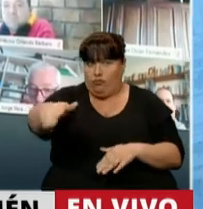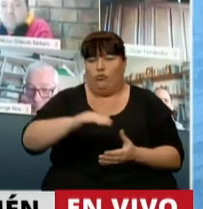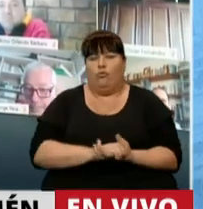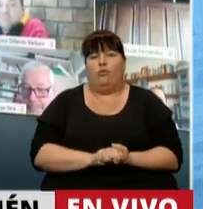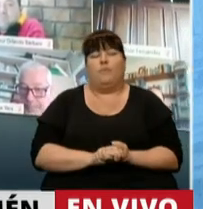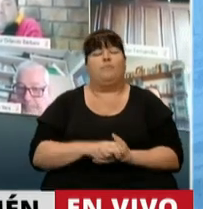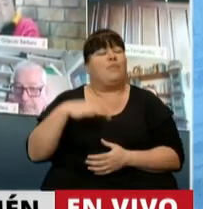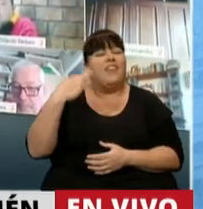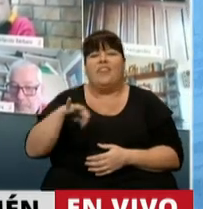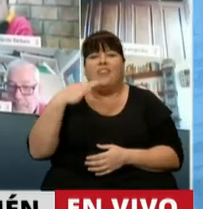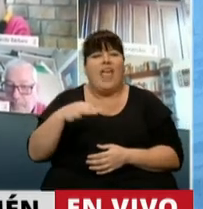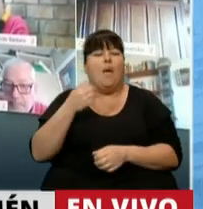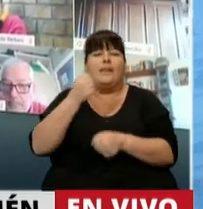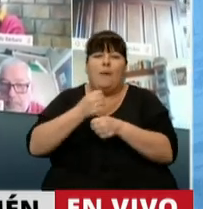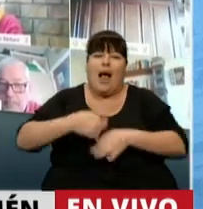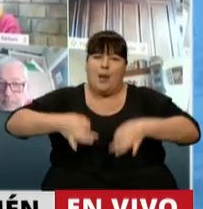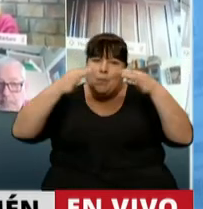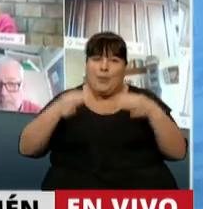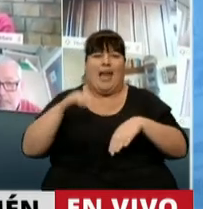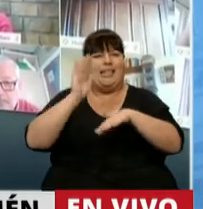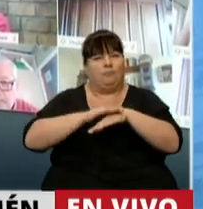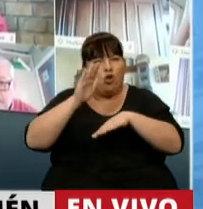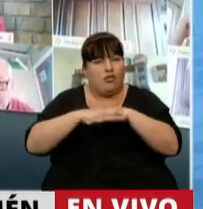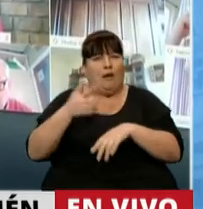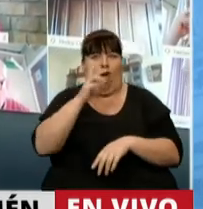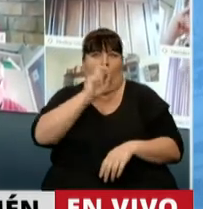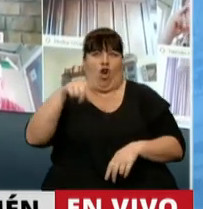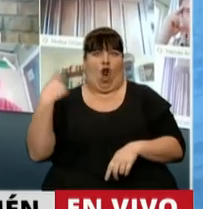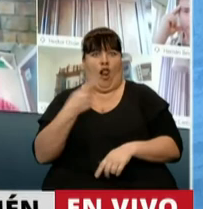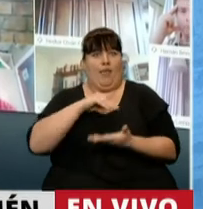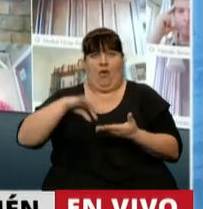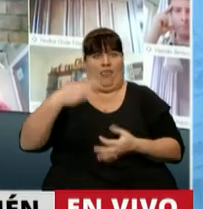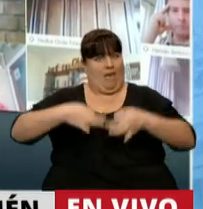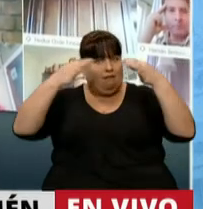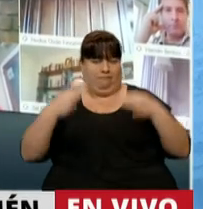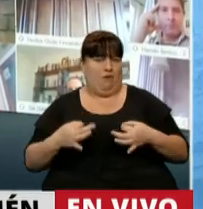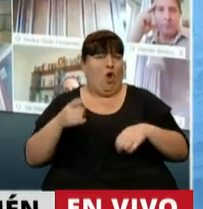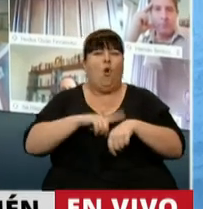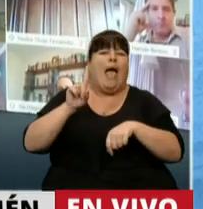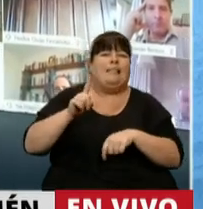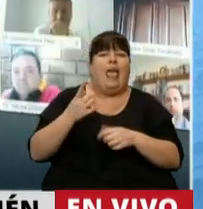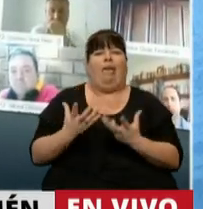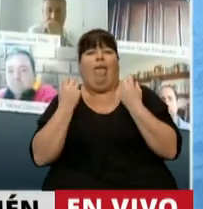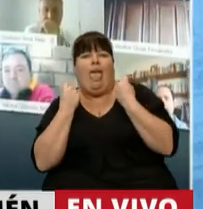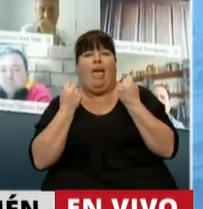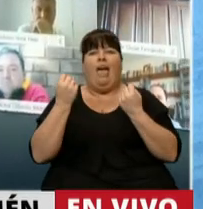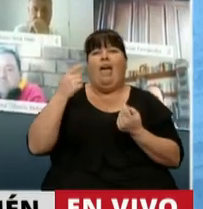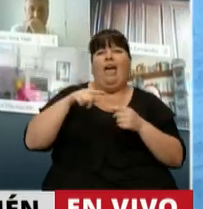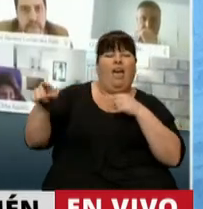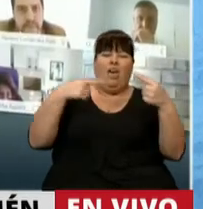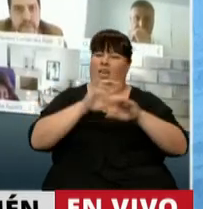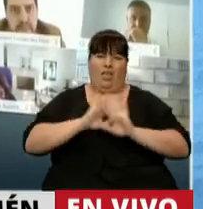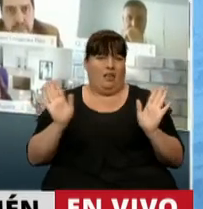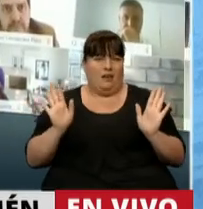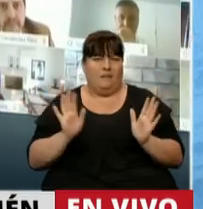y debemos actuar con la responsabilidad que nuestro rol nos exige. No hay tiempo de mezquindades ni egoísmos.